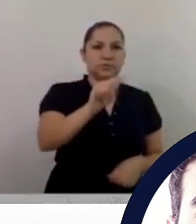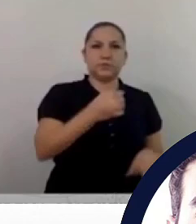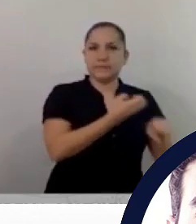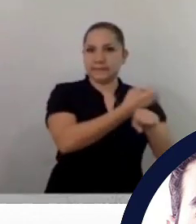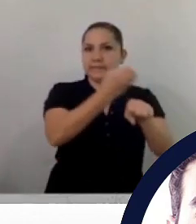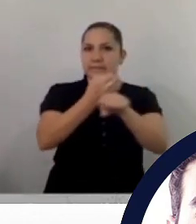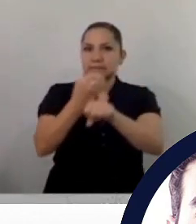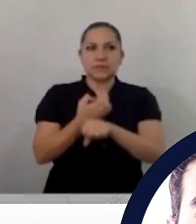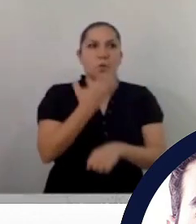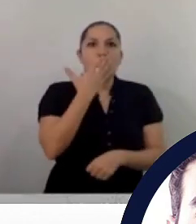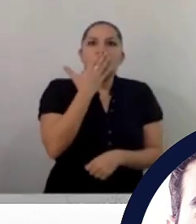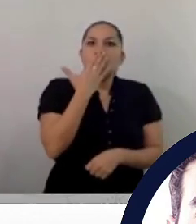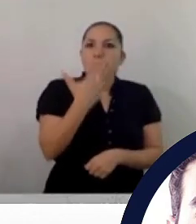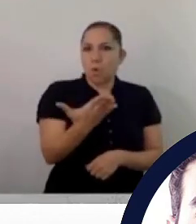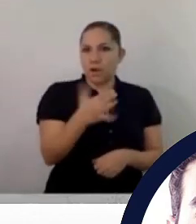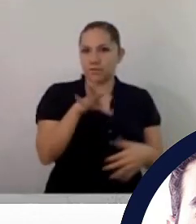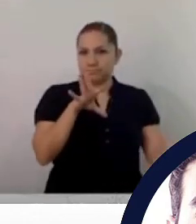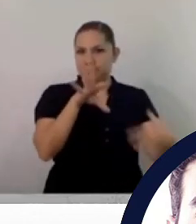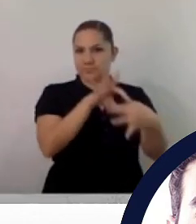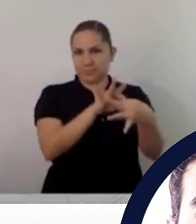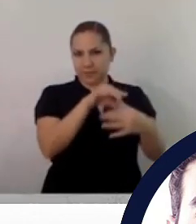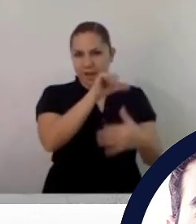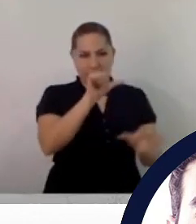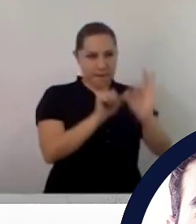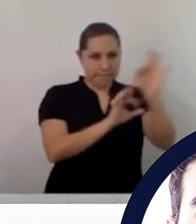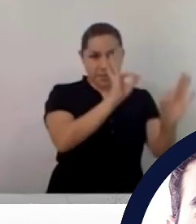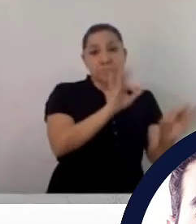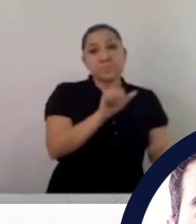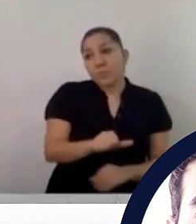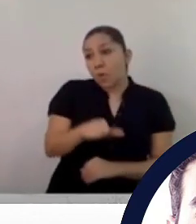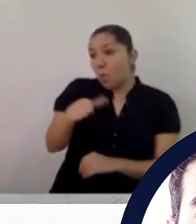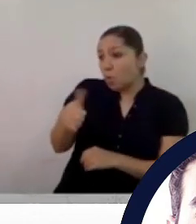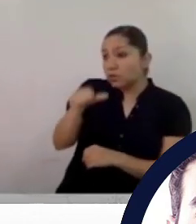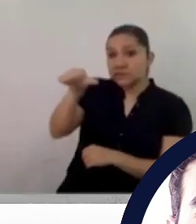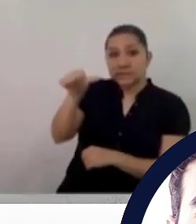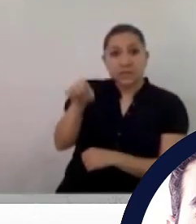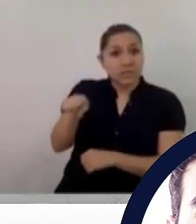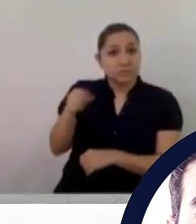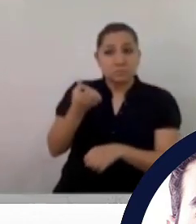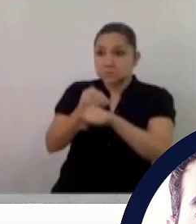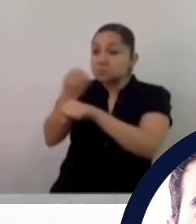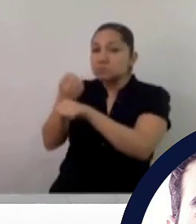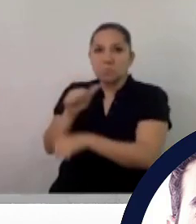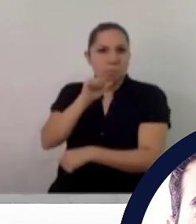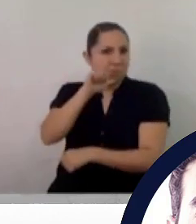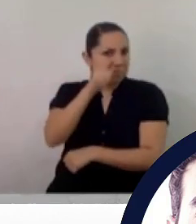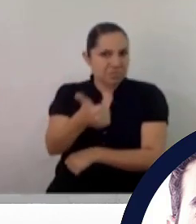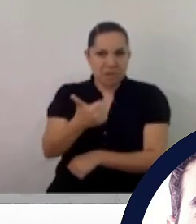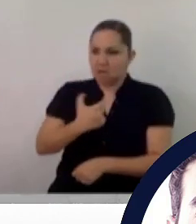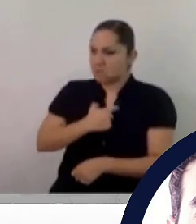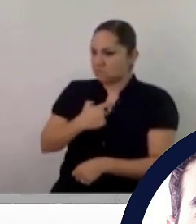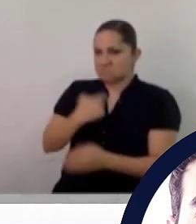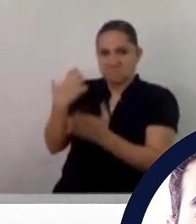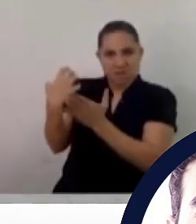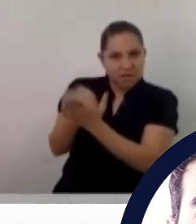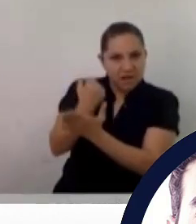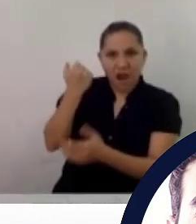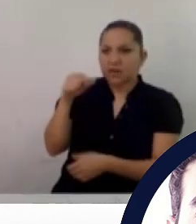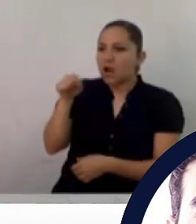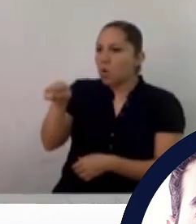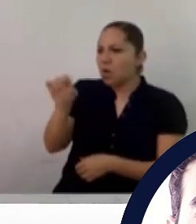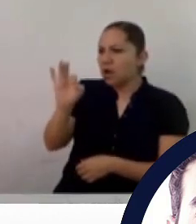Sonora, o cómo podemos decir? No está reprobado, pero no está al nivel. No está al nivel de los más